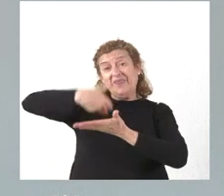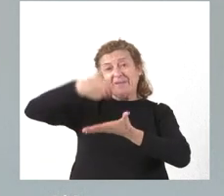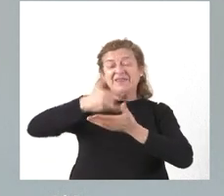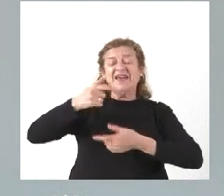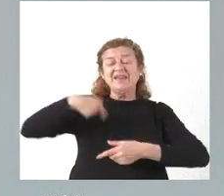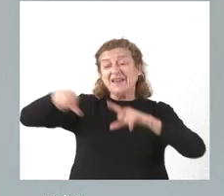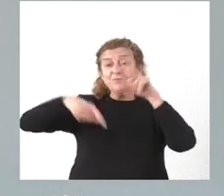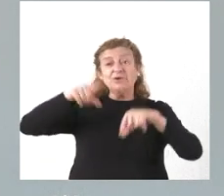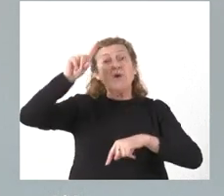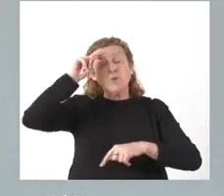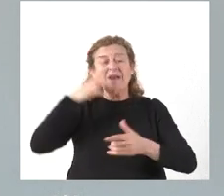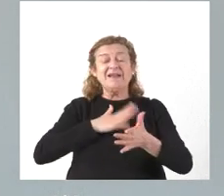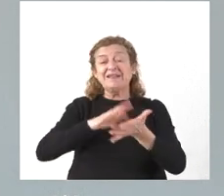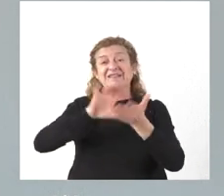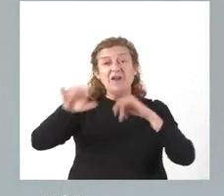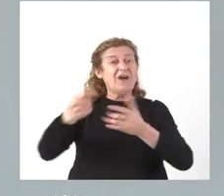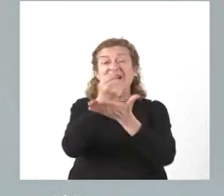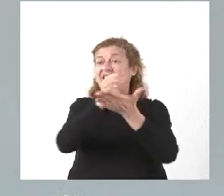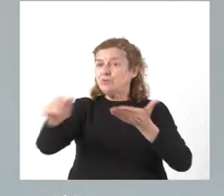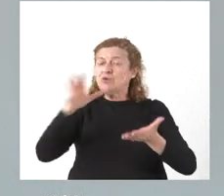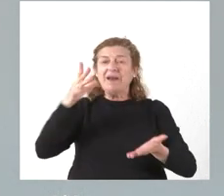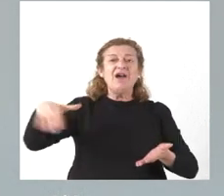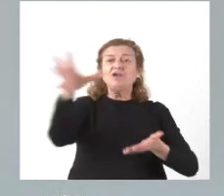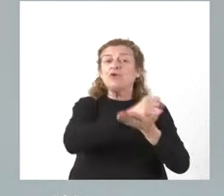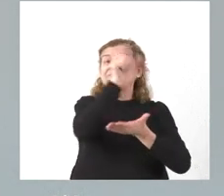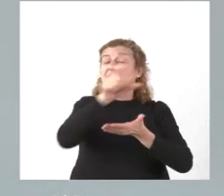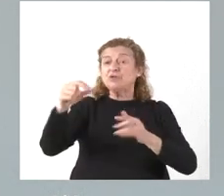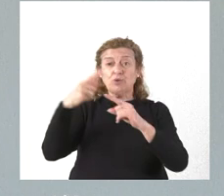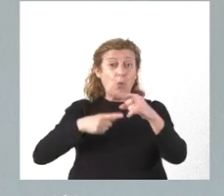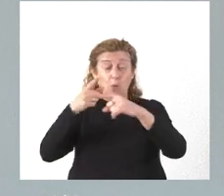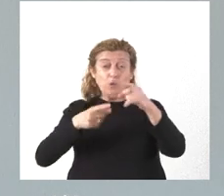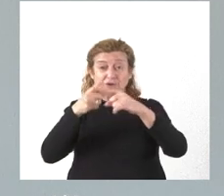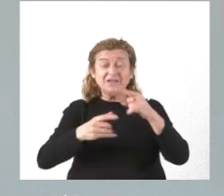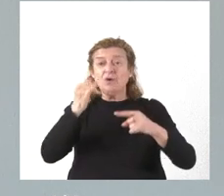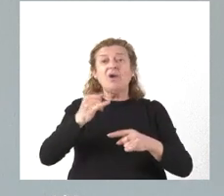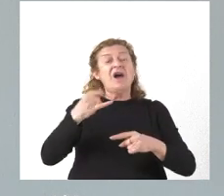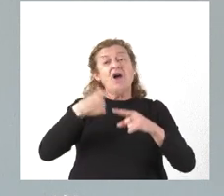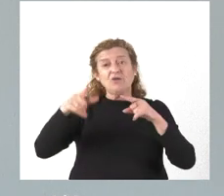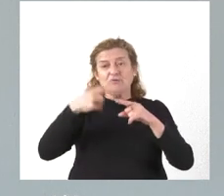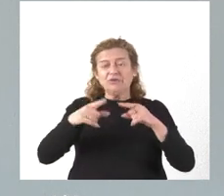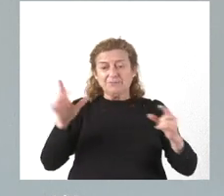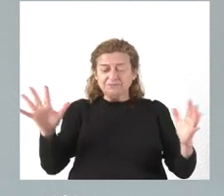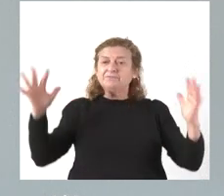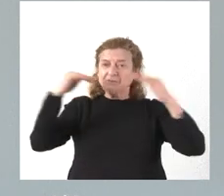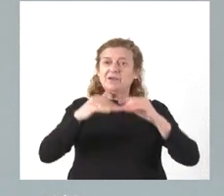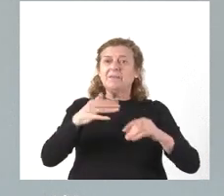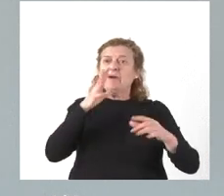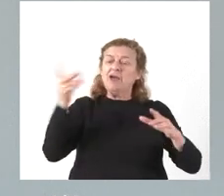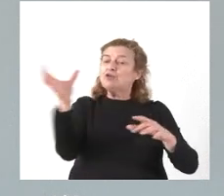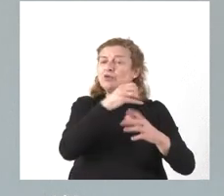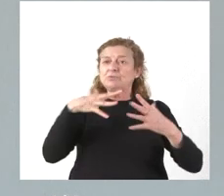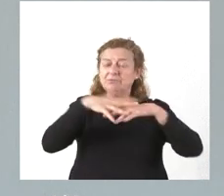rural en Castilla y León sea gratuito para todas las personas que lo usan y, por tanto, es un elemento de convergencia y de cohesión